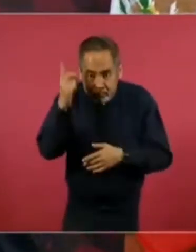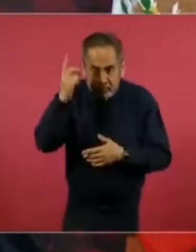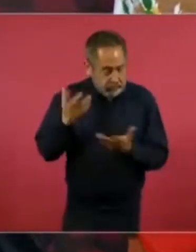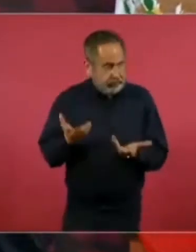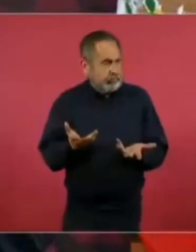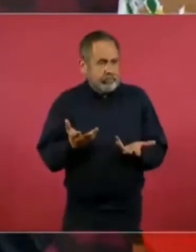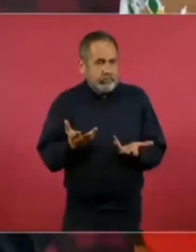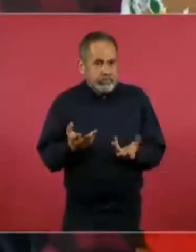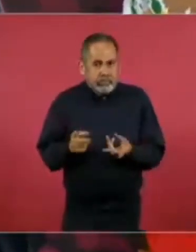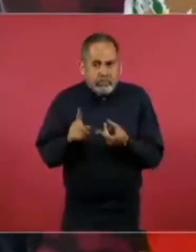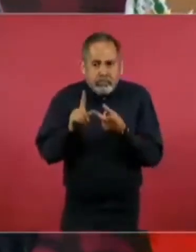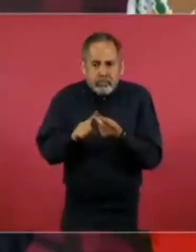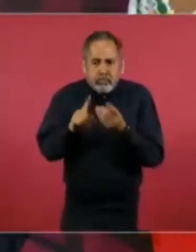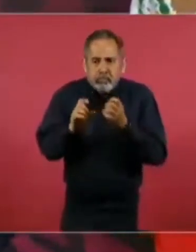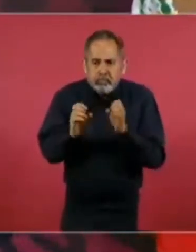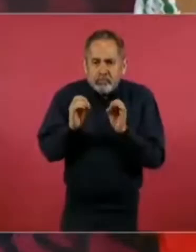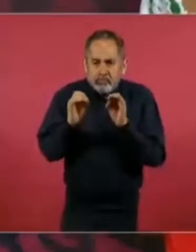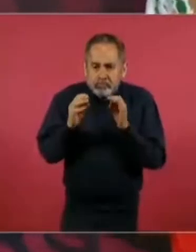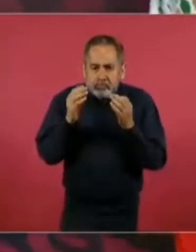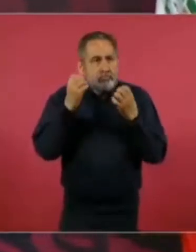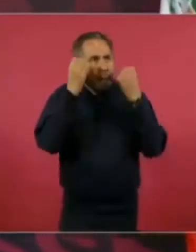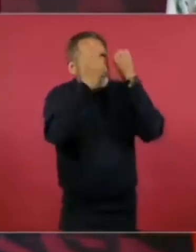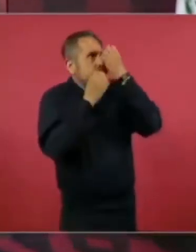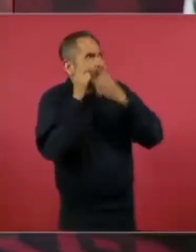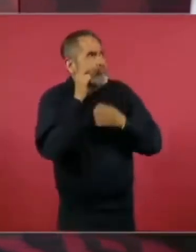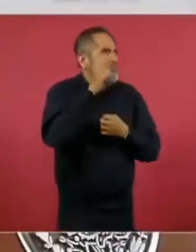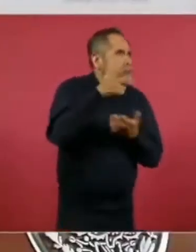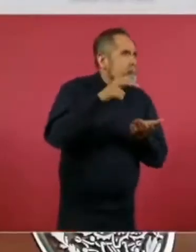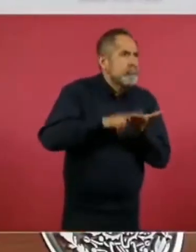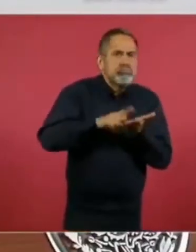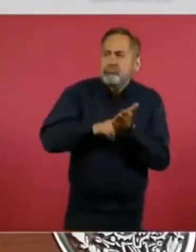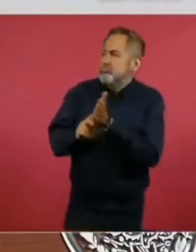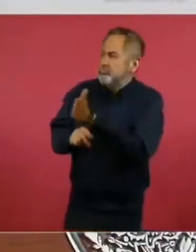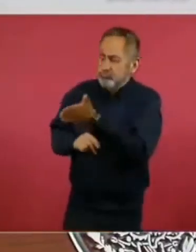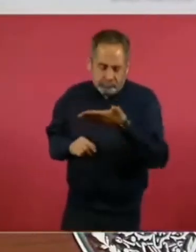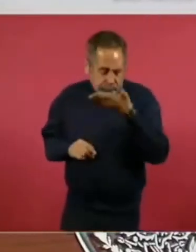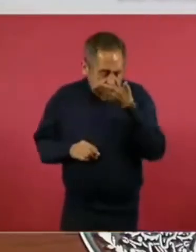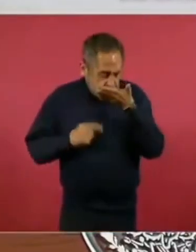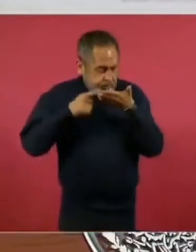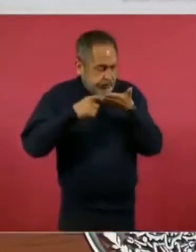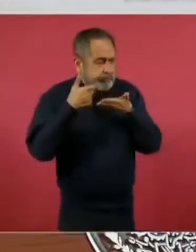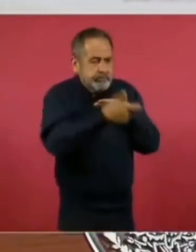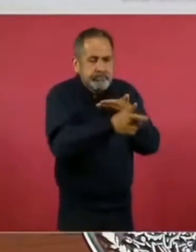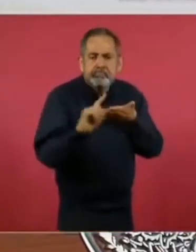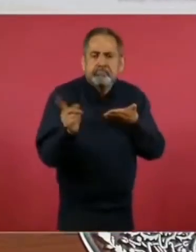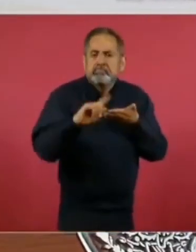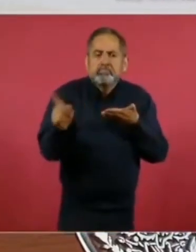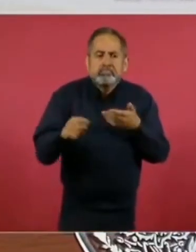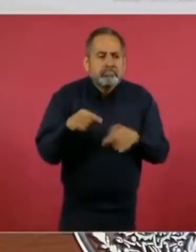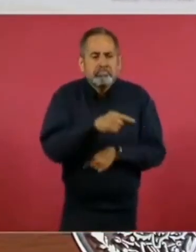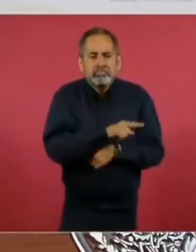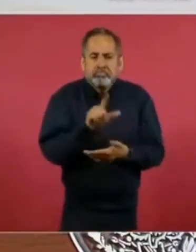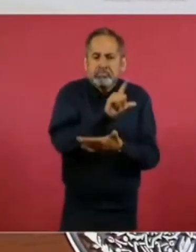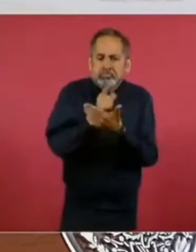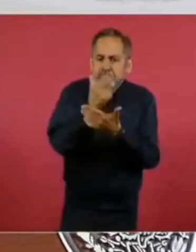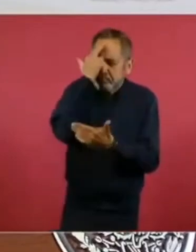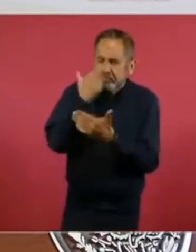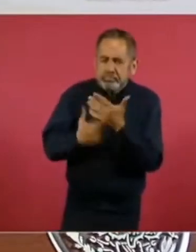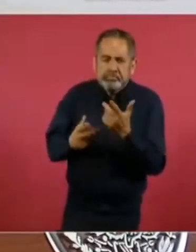Están violando todas las leyes, porque